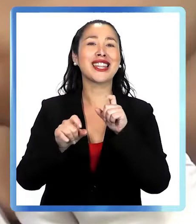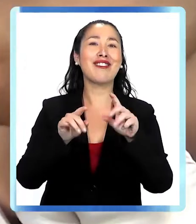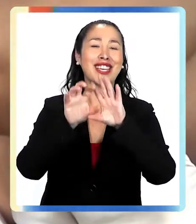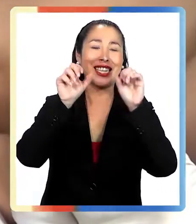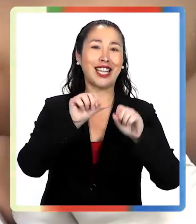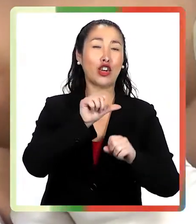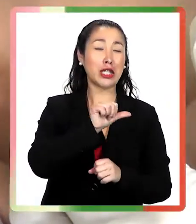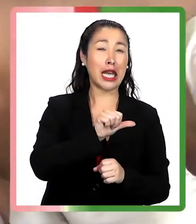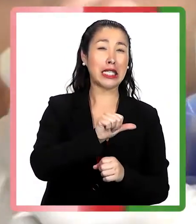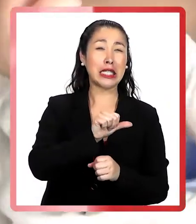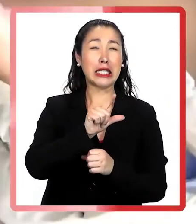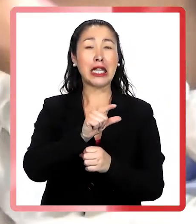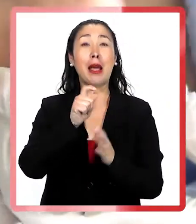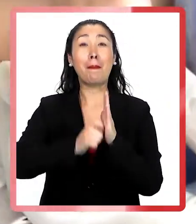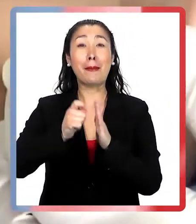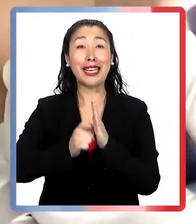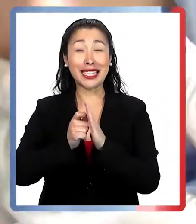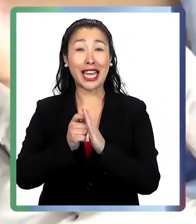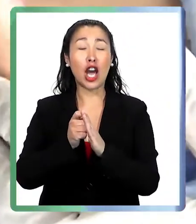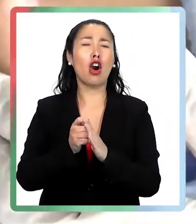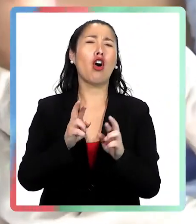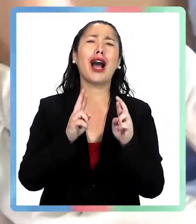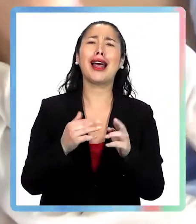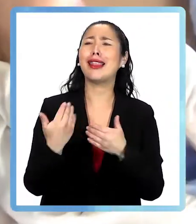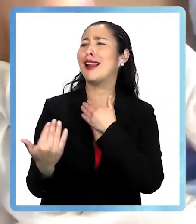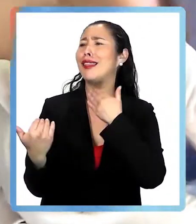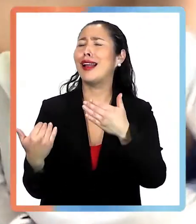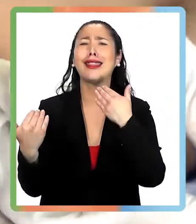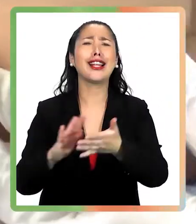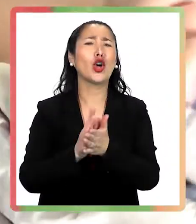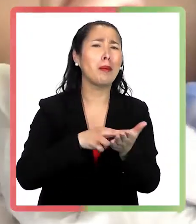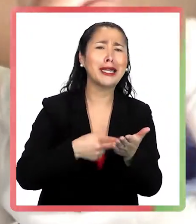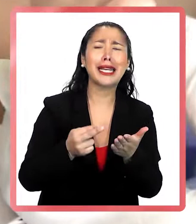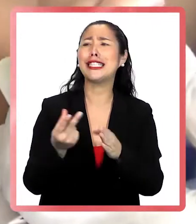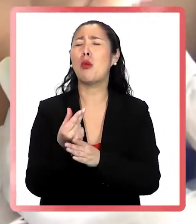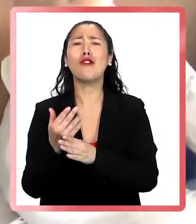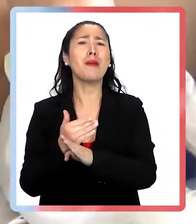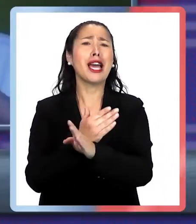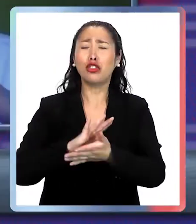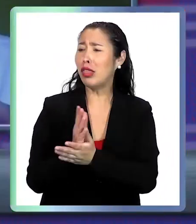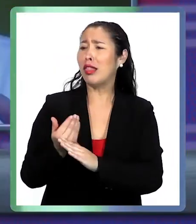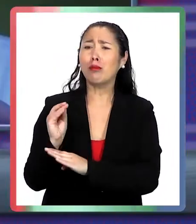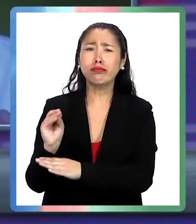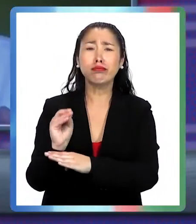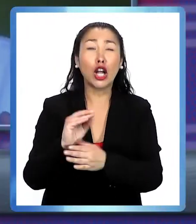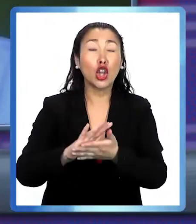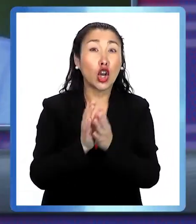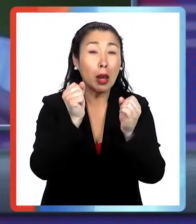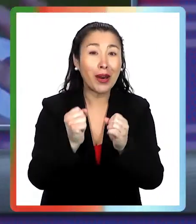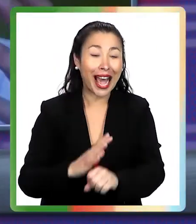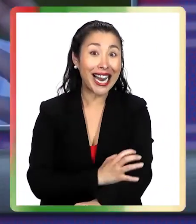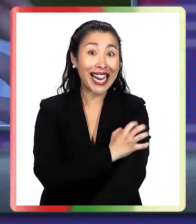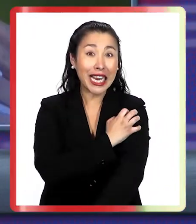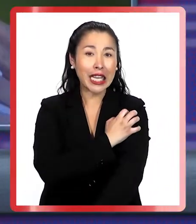los cinco y los seis meses, ojalá darles de todos los niños, hasta mantequilla, mení, huevo, pescado, todas las cosas que pudiesen dar alergia,